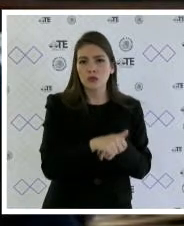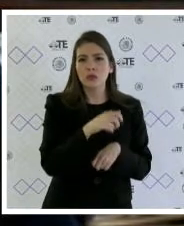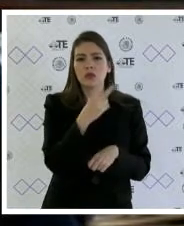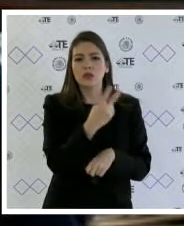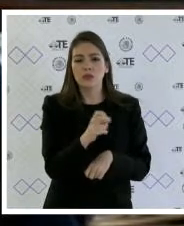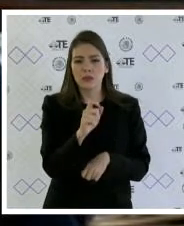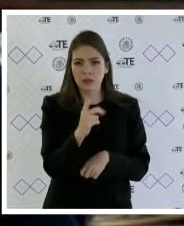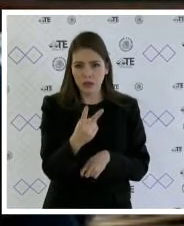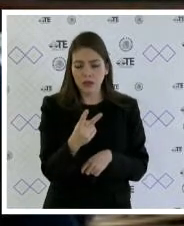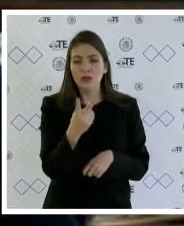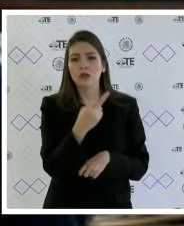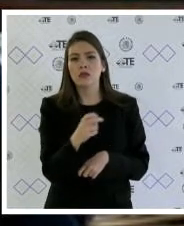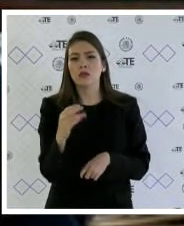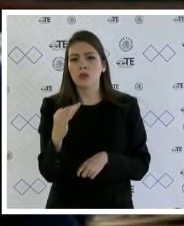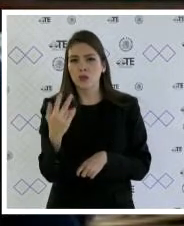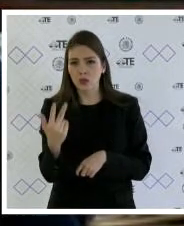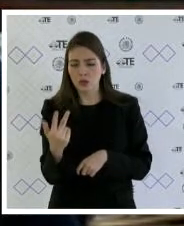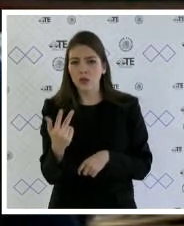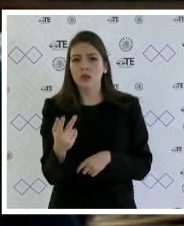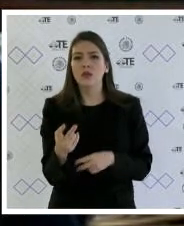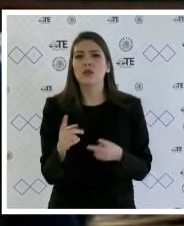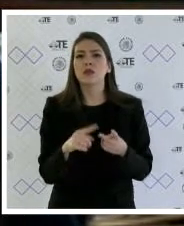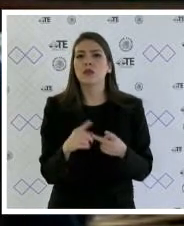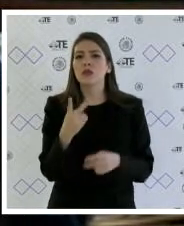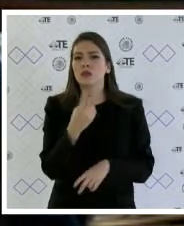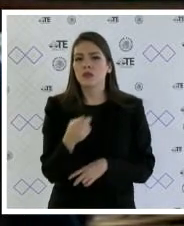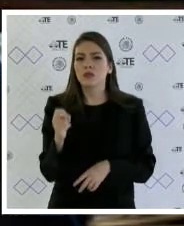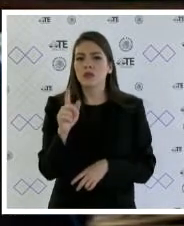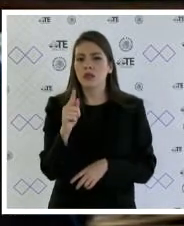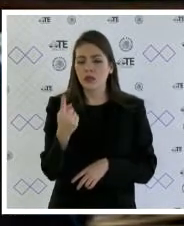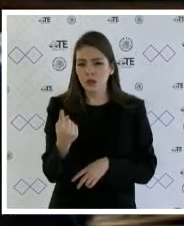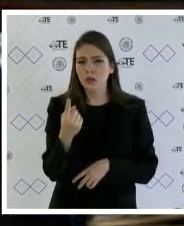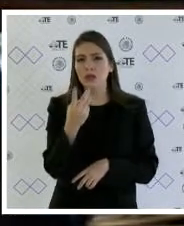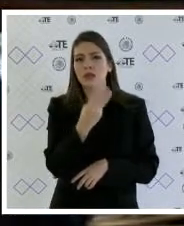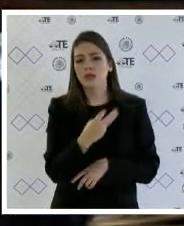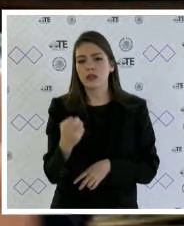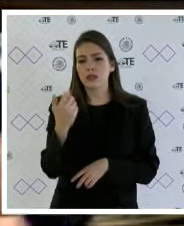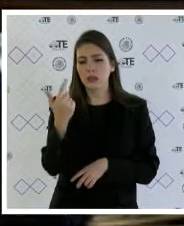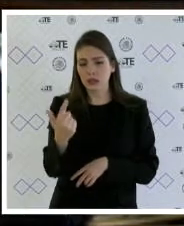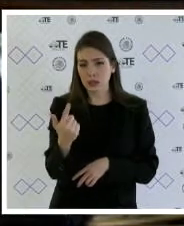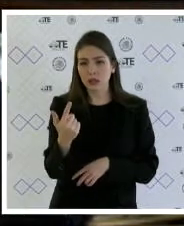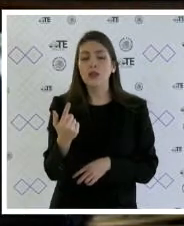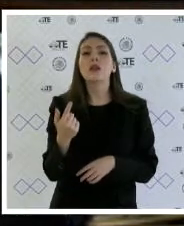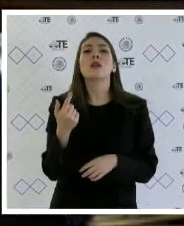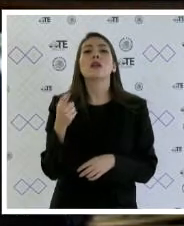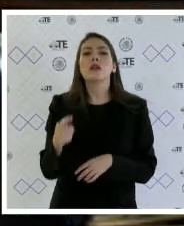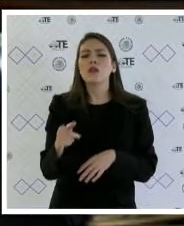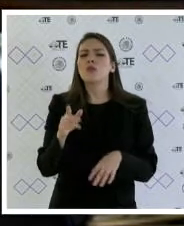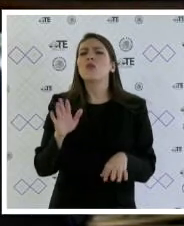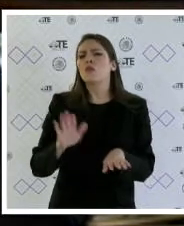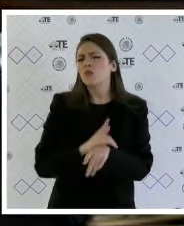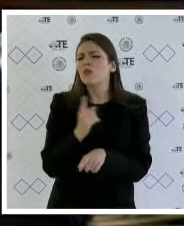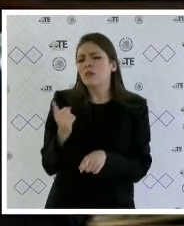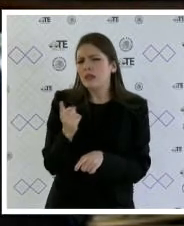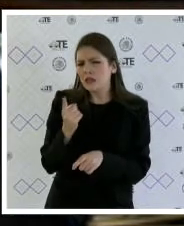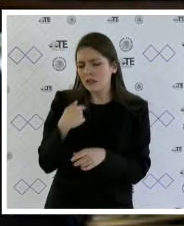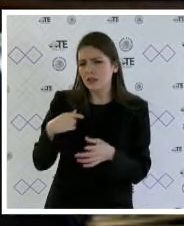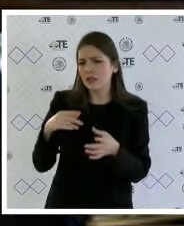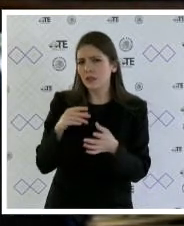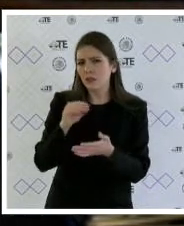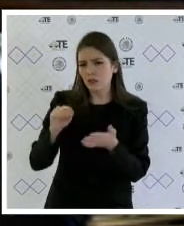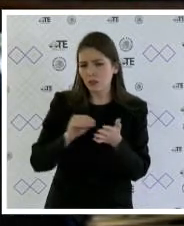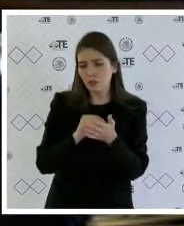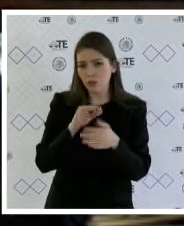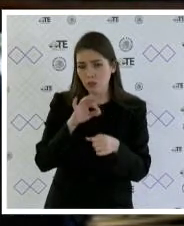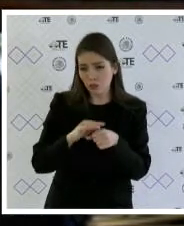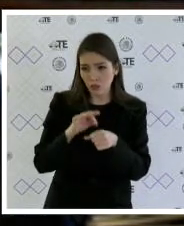222 258 271 y 307 y esto es porque se están